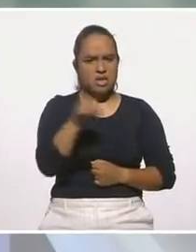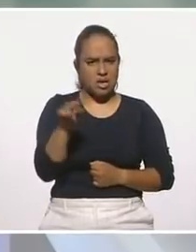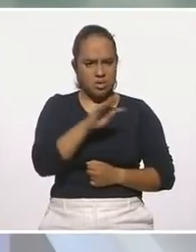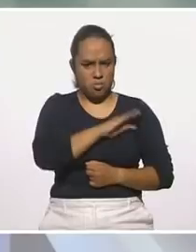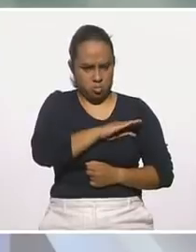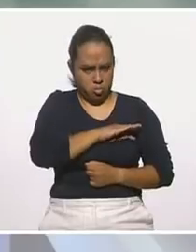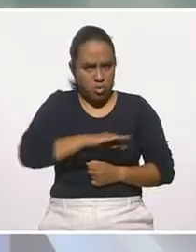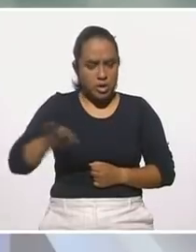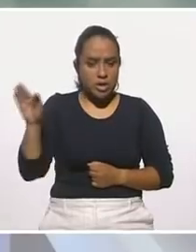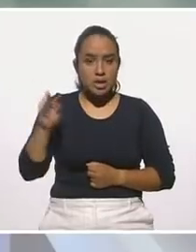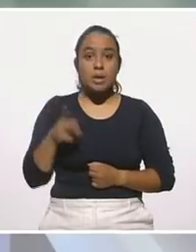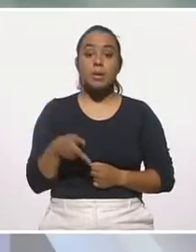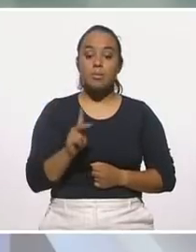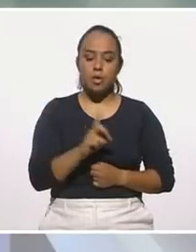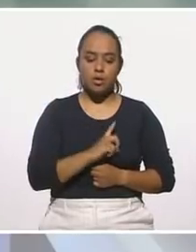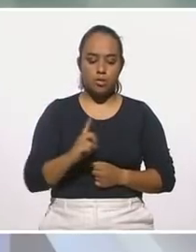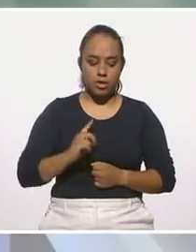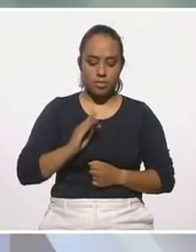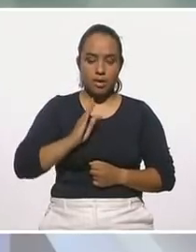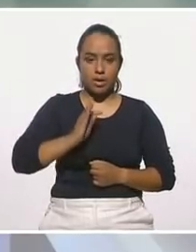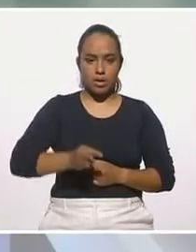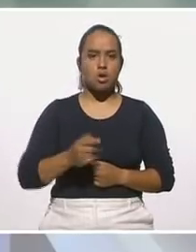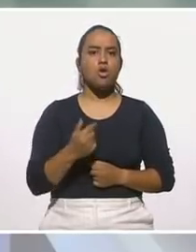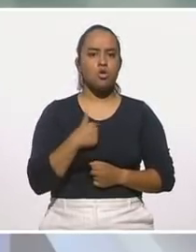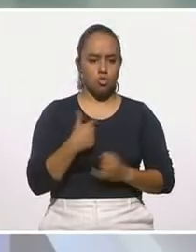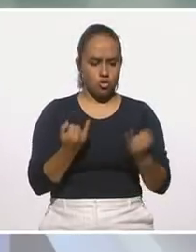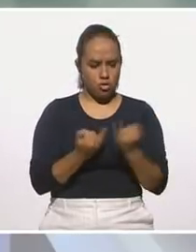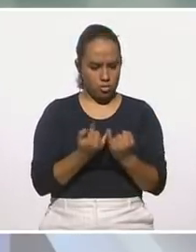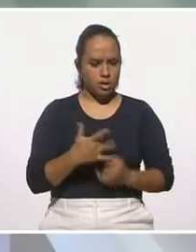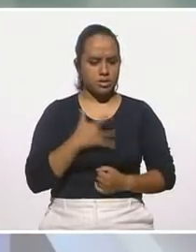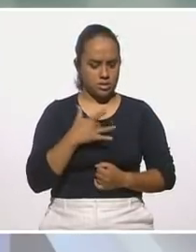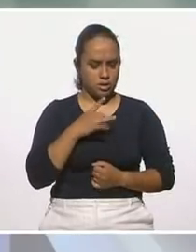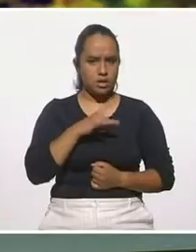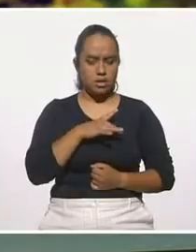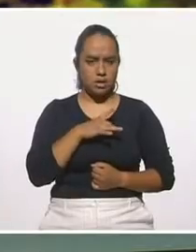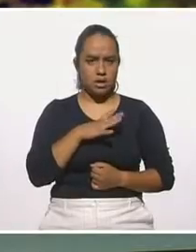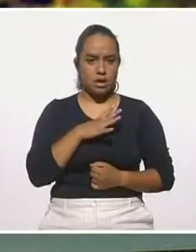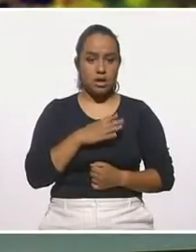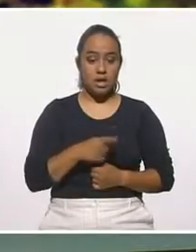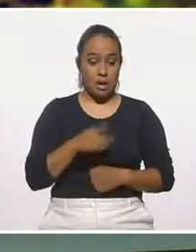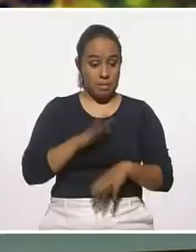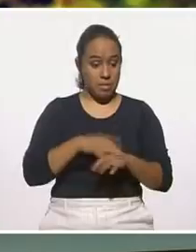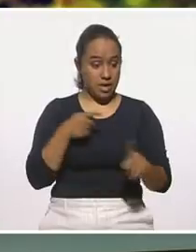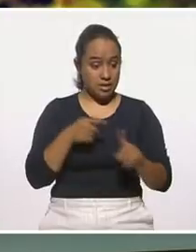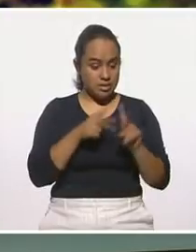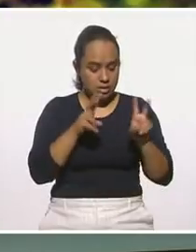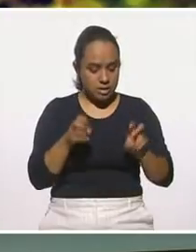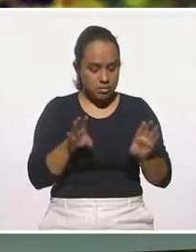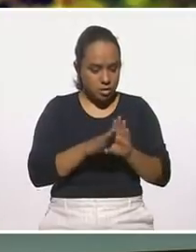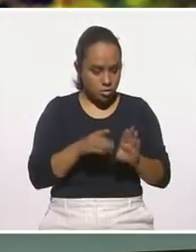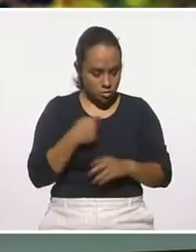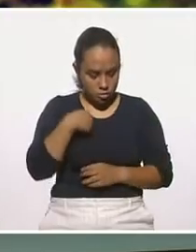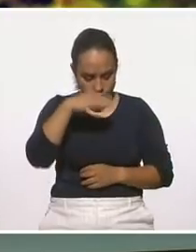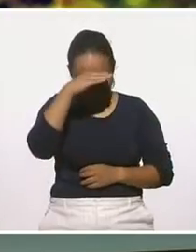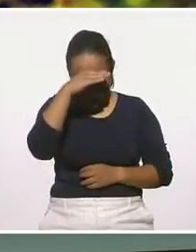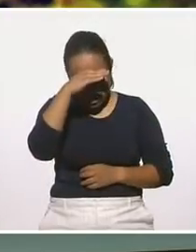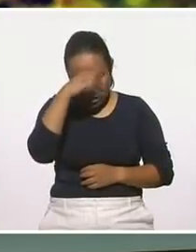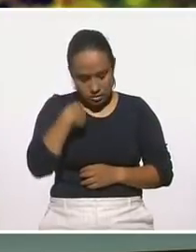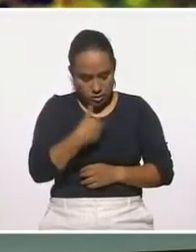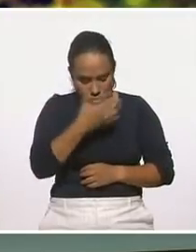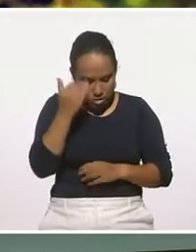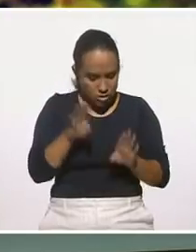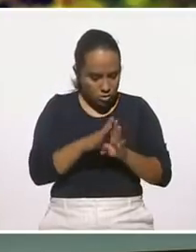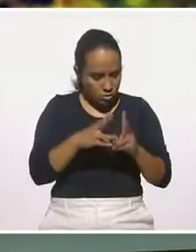en medida de que reconozcamos, yo también tengo miedo. Y en particular para este tema, no sé cómo lidiarlo, ayúdame tú a mí.